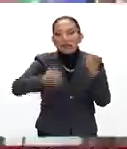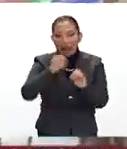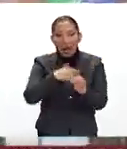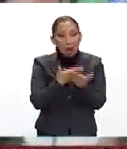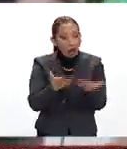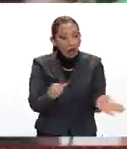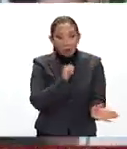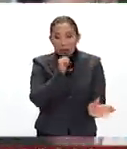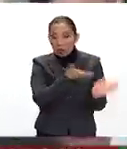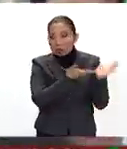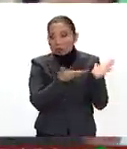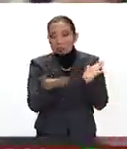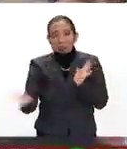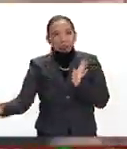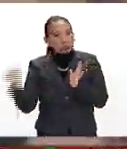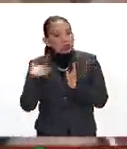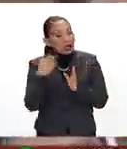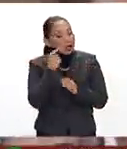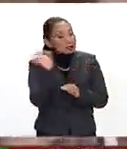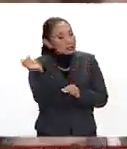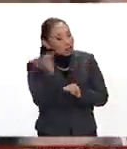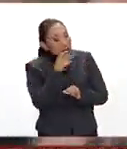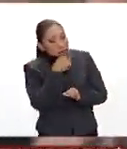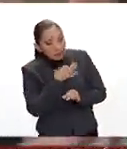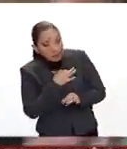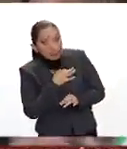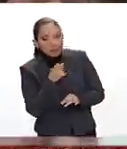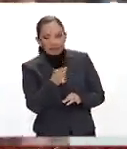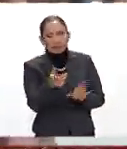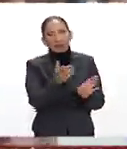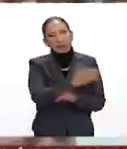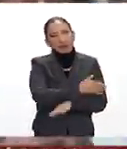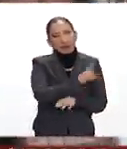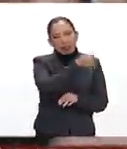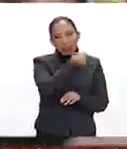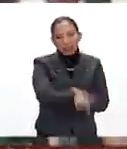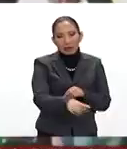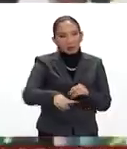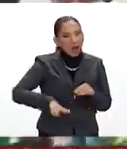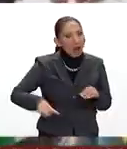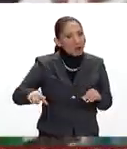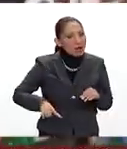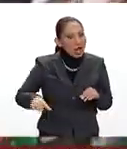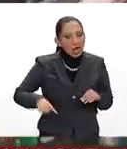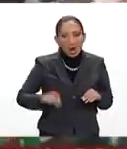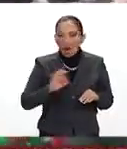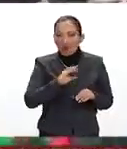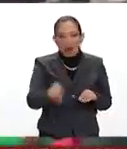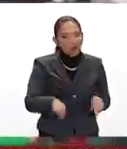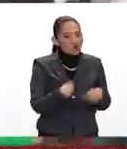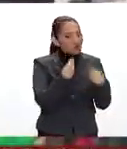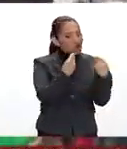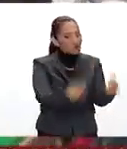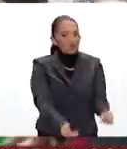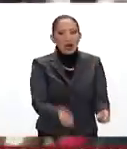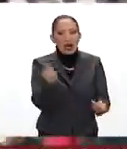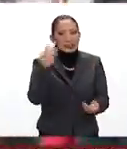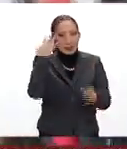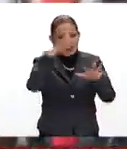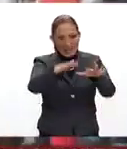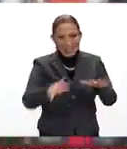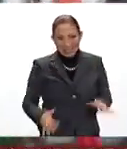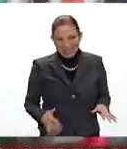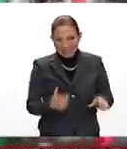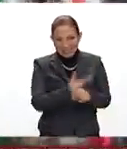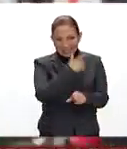enero no se informa, e incluso después de que el Gobierno Nacional no presentara el presupuesto a la Asamblea Nacional